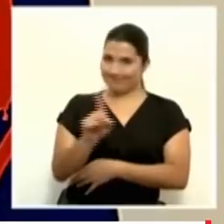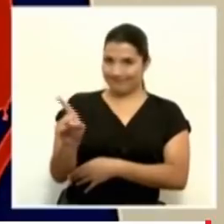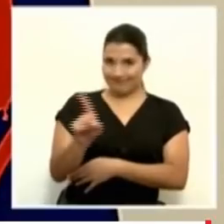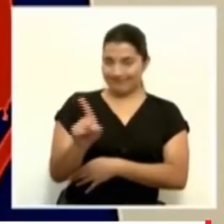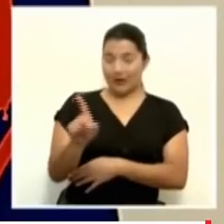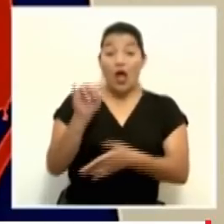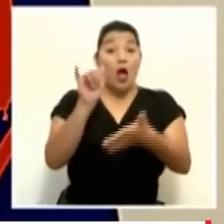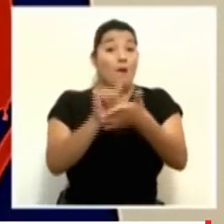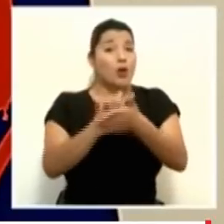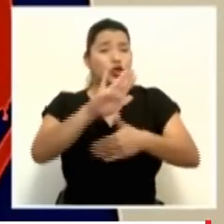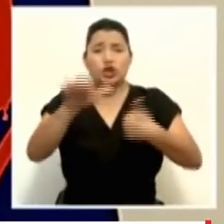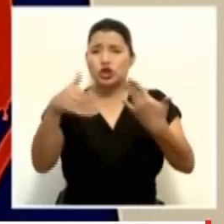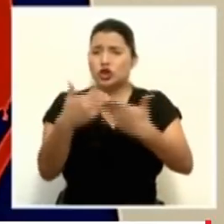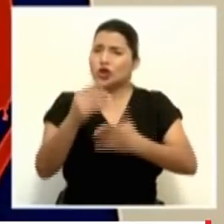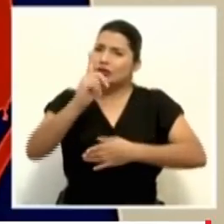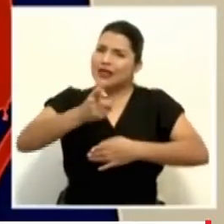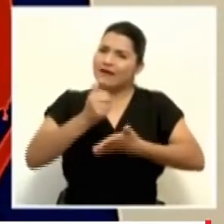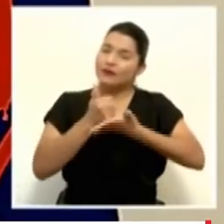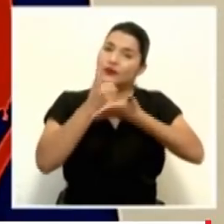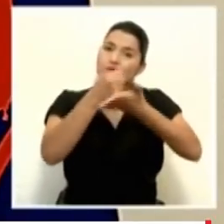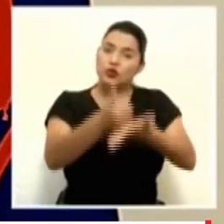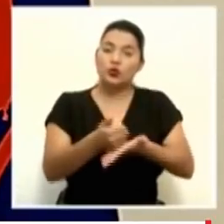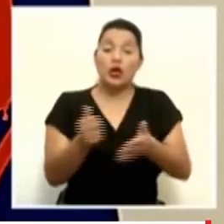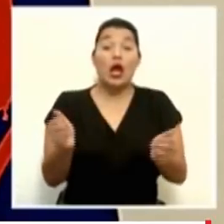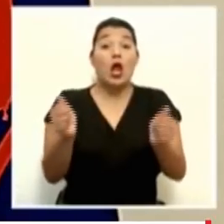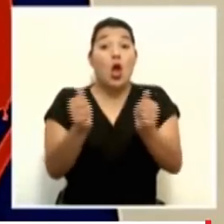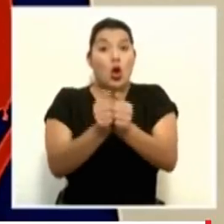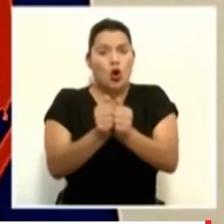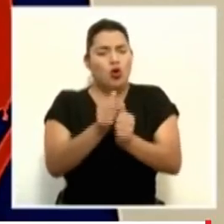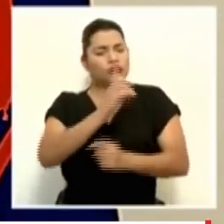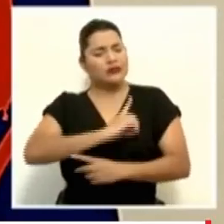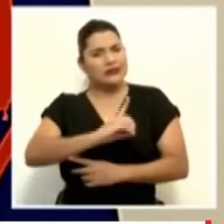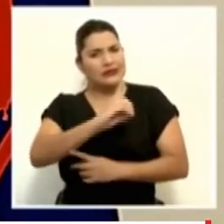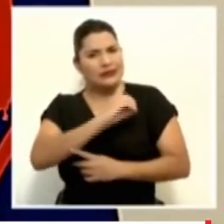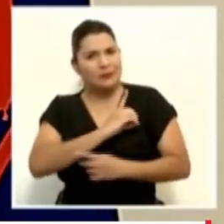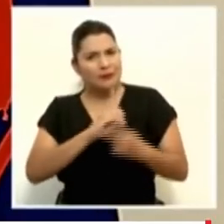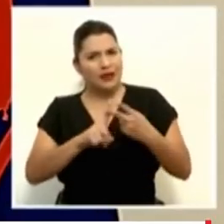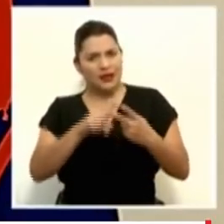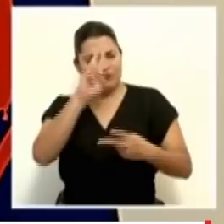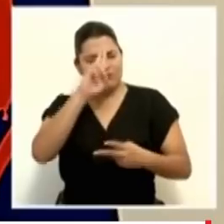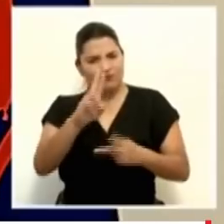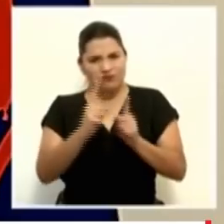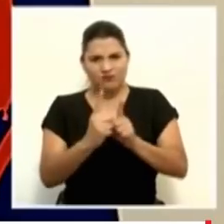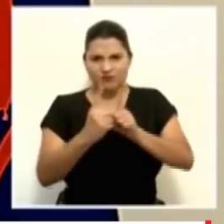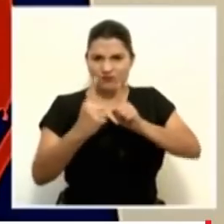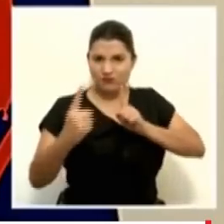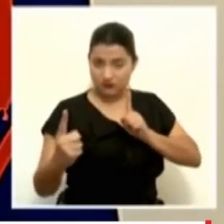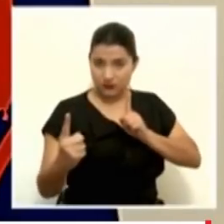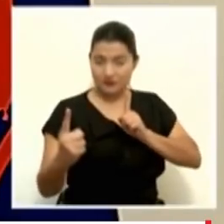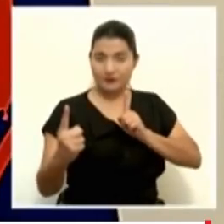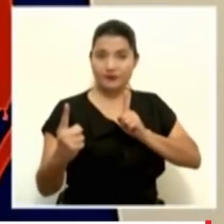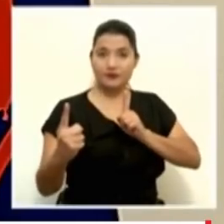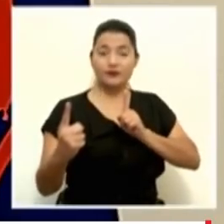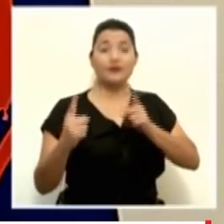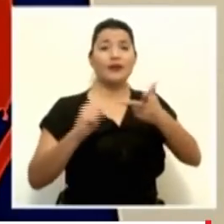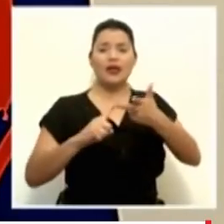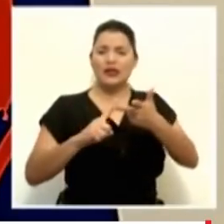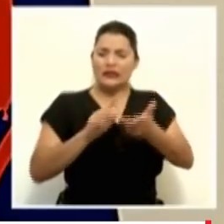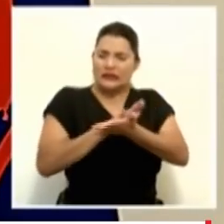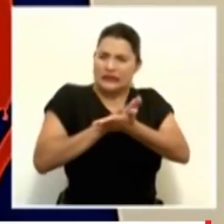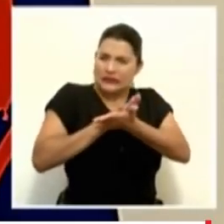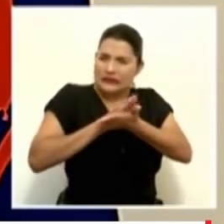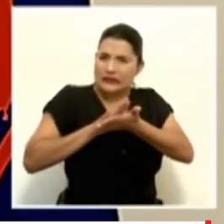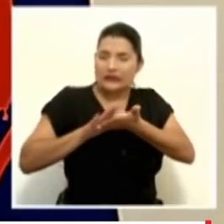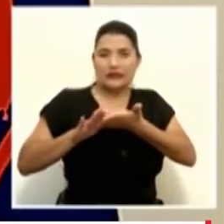eso es que todos tenemos que contribuir con esa disciplina, ese distanciamiento físico, esa higiene,